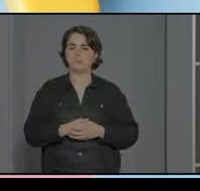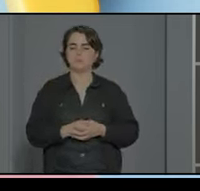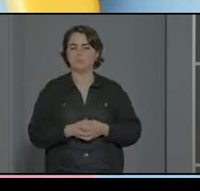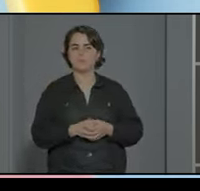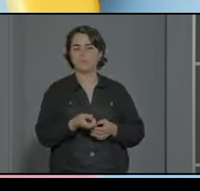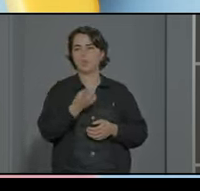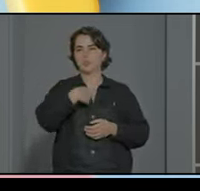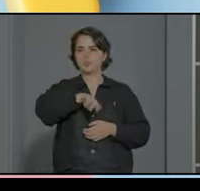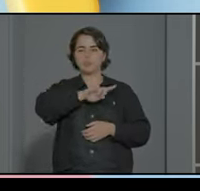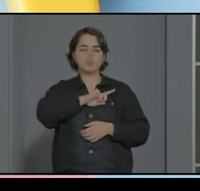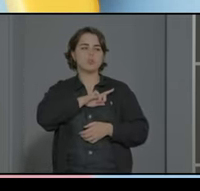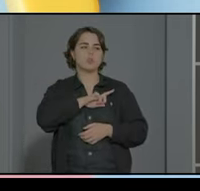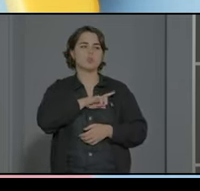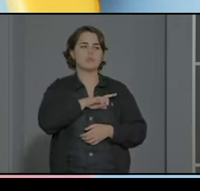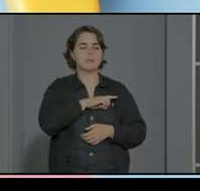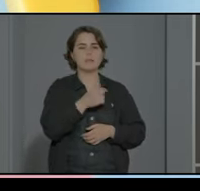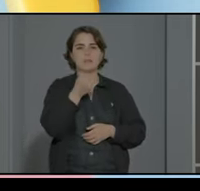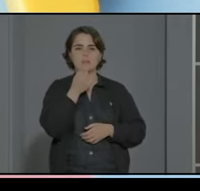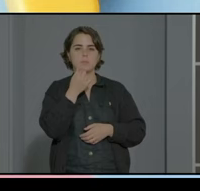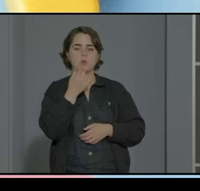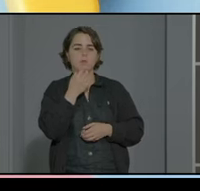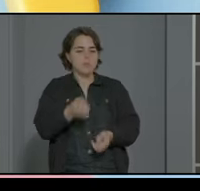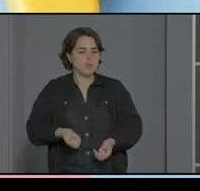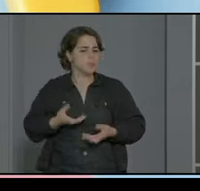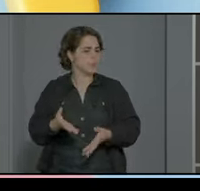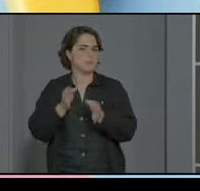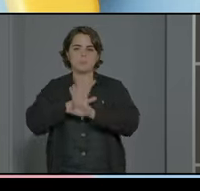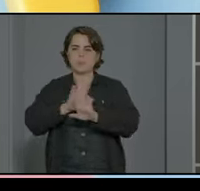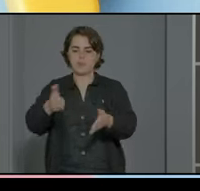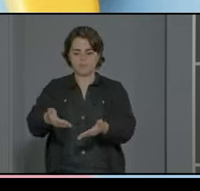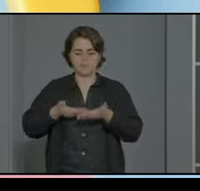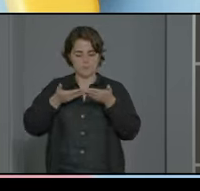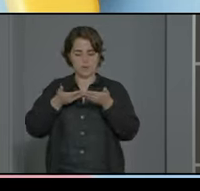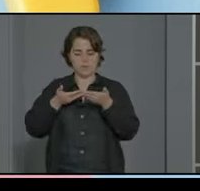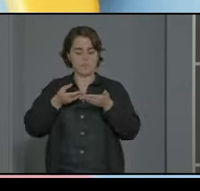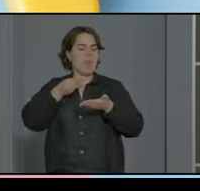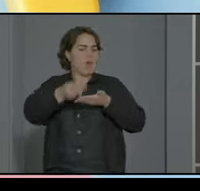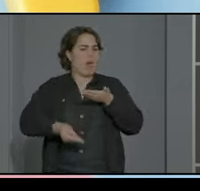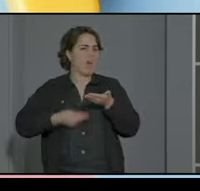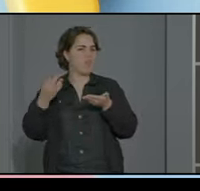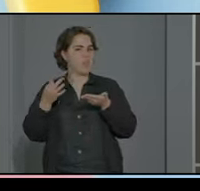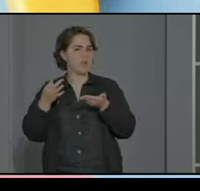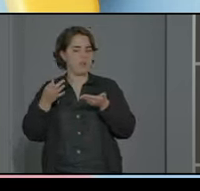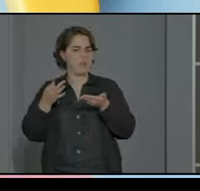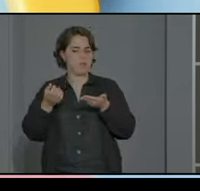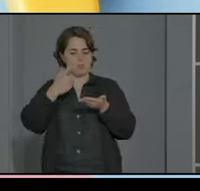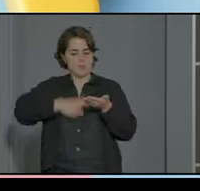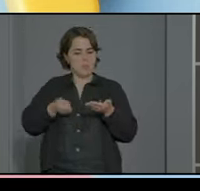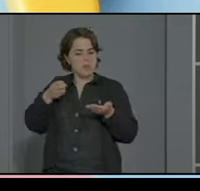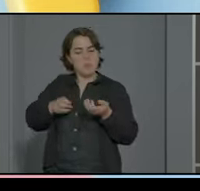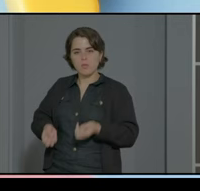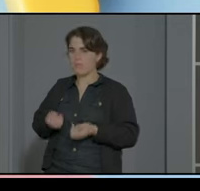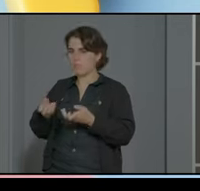nosotros en eso digamos que los dictámenes ya vienen dados y lo único que podemos hacer es informar de quiénes somos